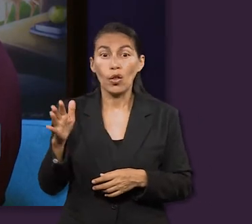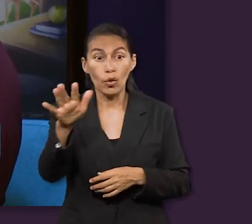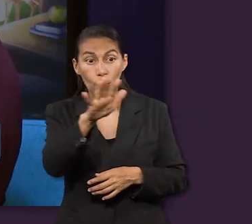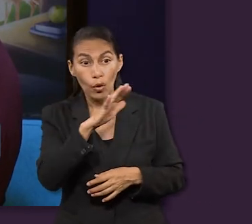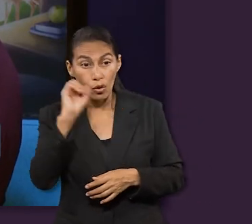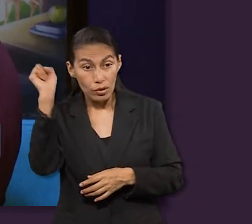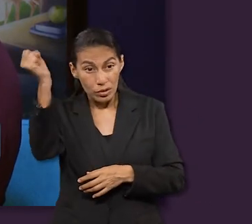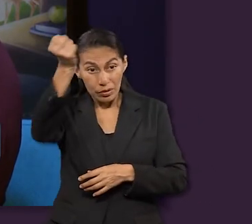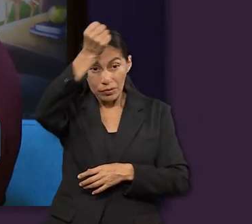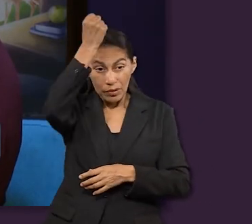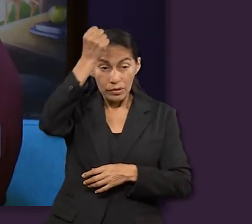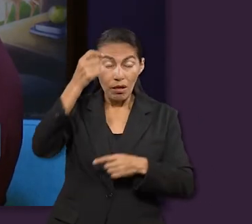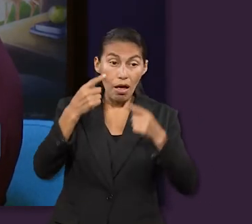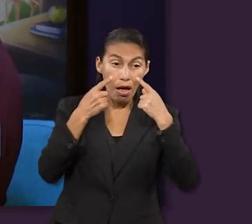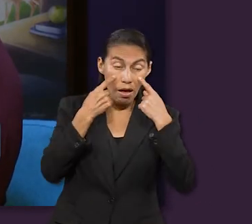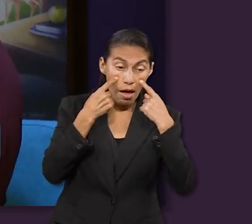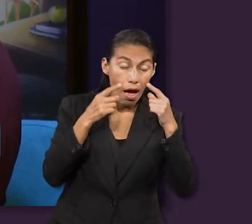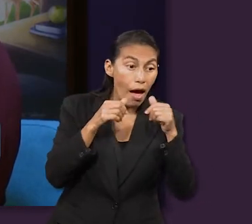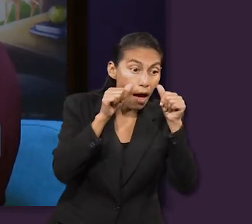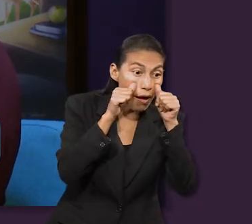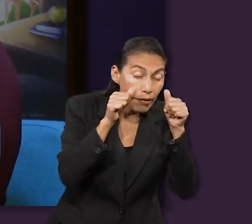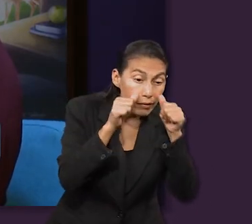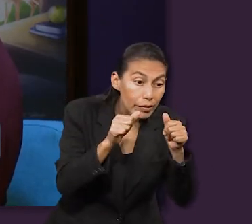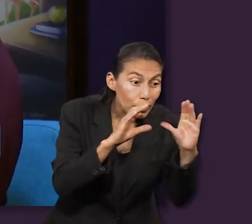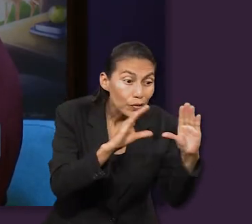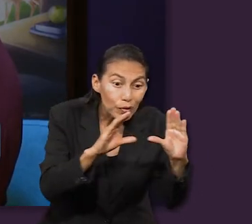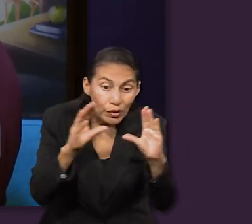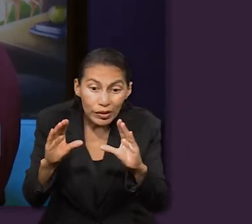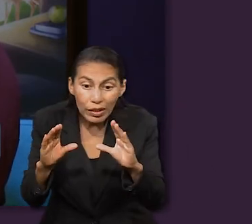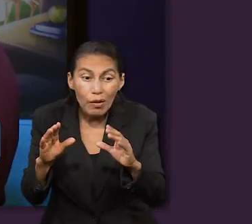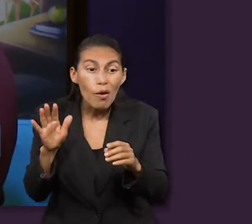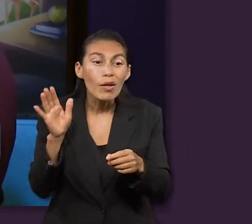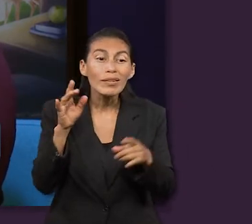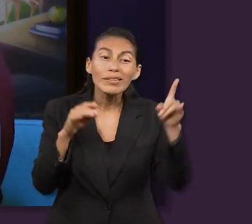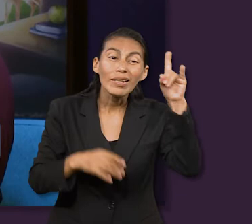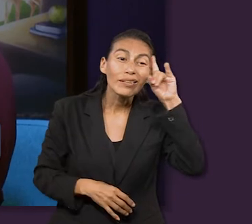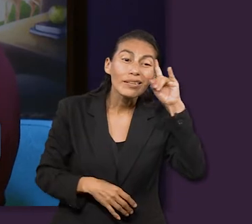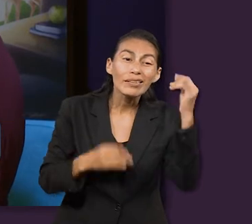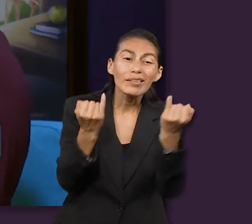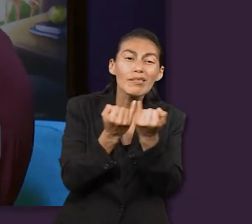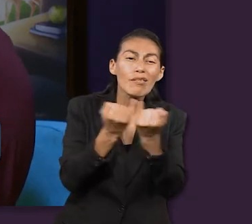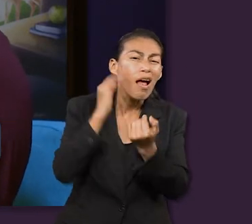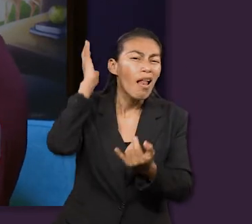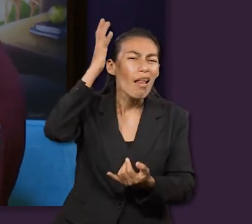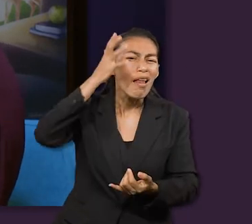porque vuestro adversario el diablo, como león rugiente, anda alrededor buscando a quién devorar.